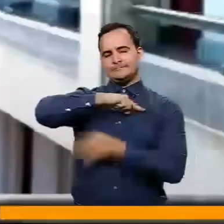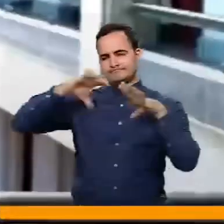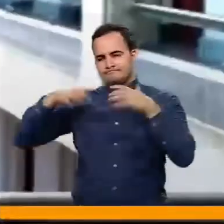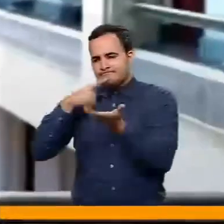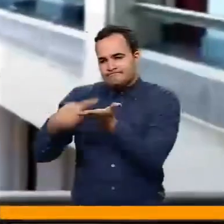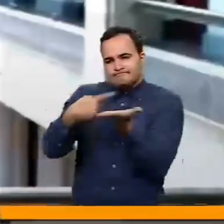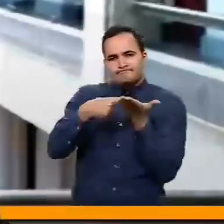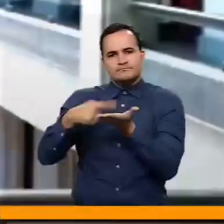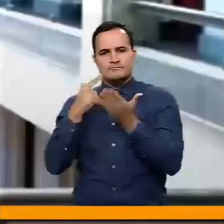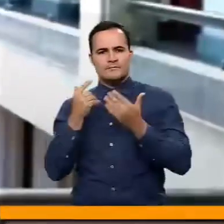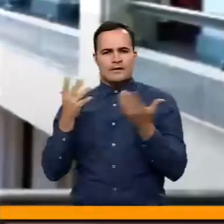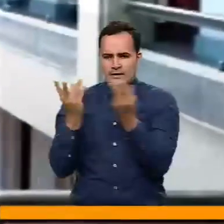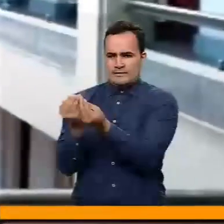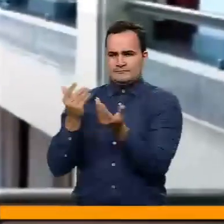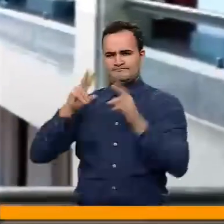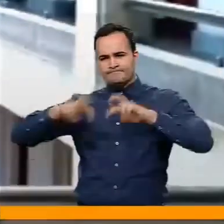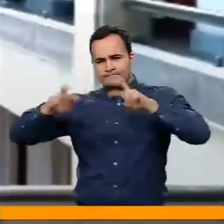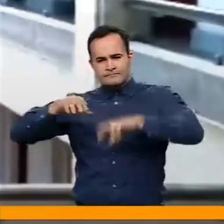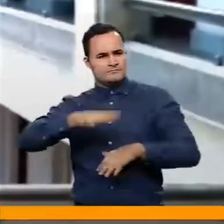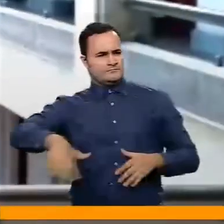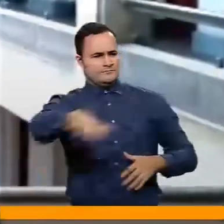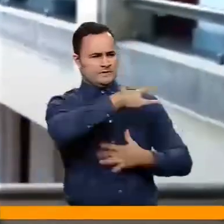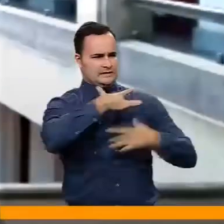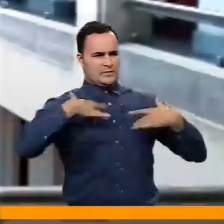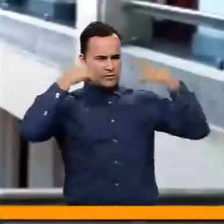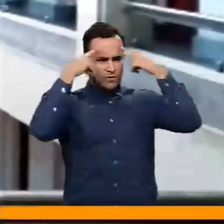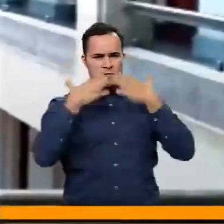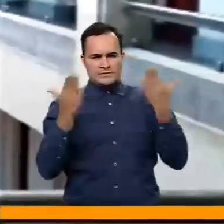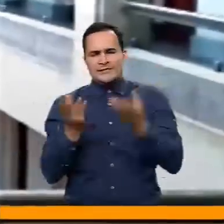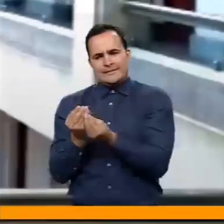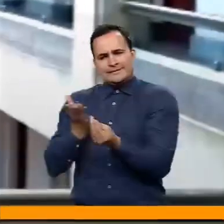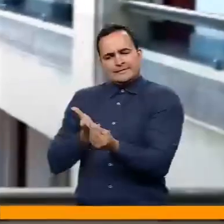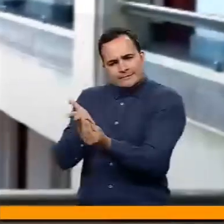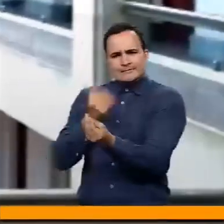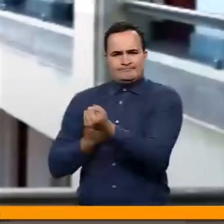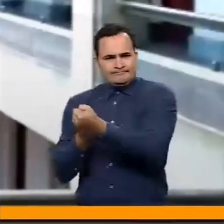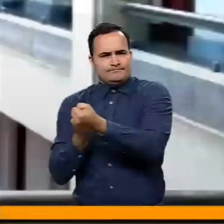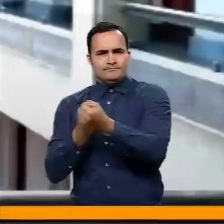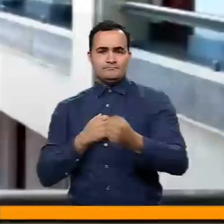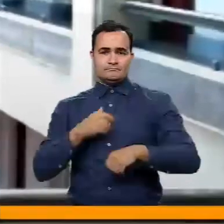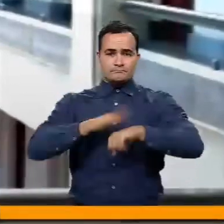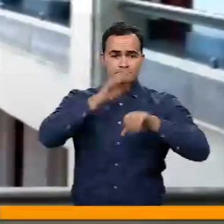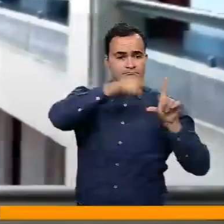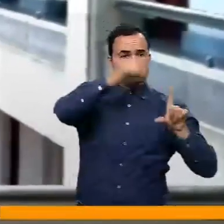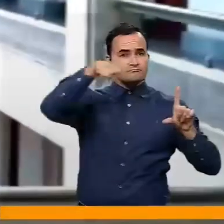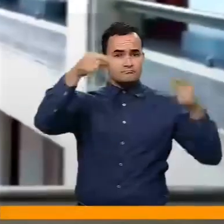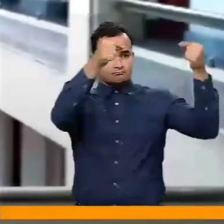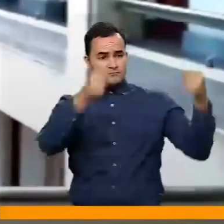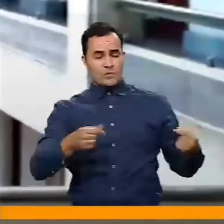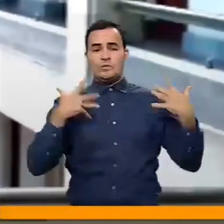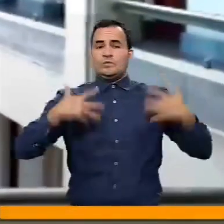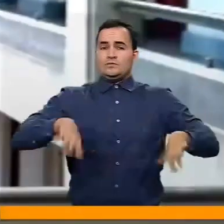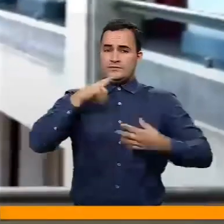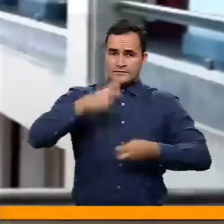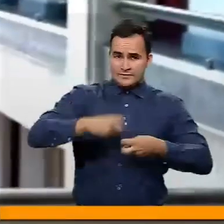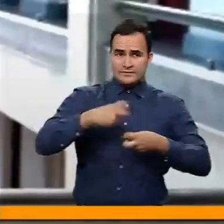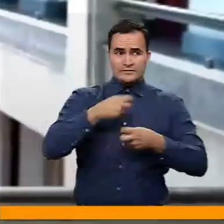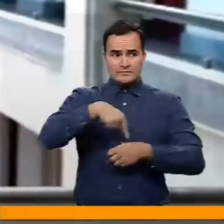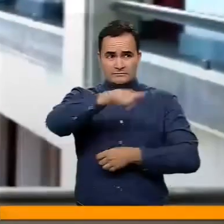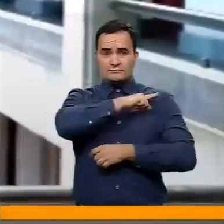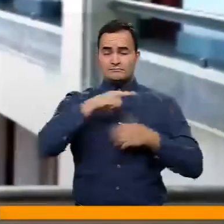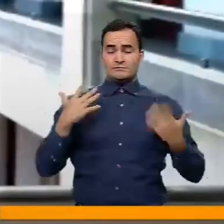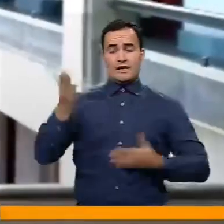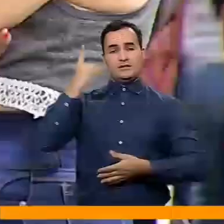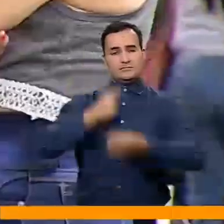para implementar el observatorio de salud mental para la ciudad. Cifras demuestran las situaciones difíciles que ha presentado la ciudadanía.